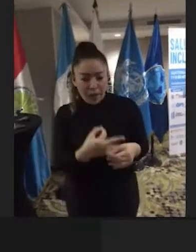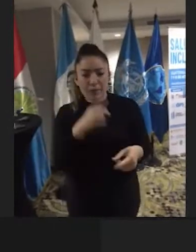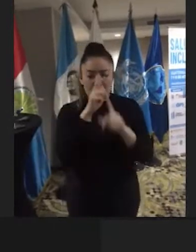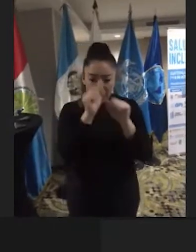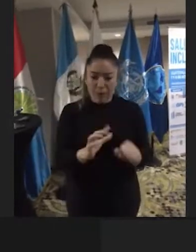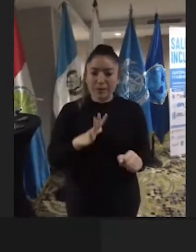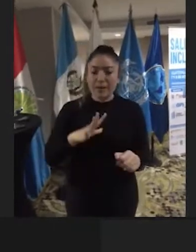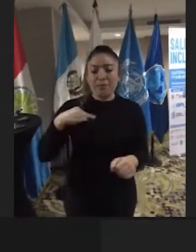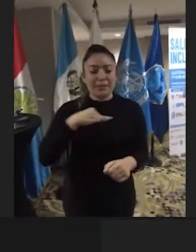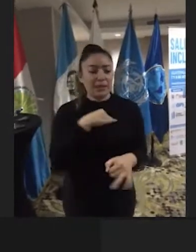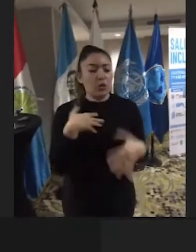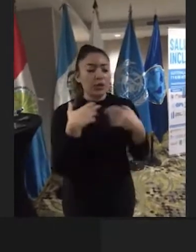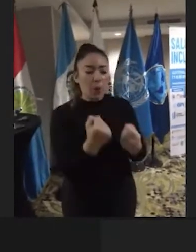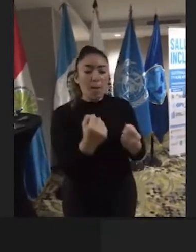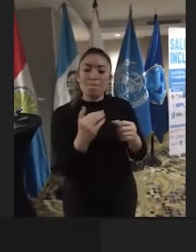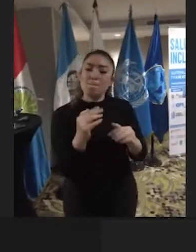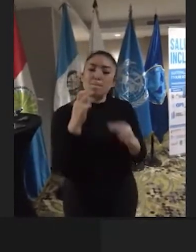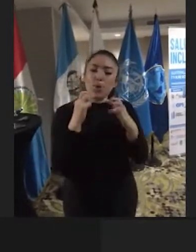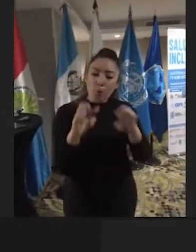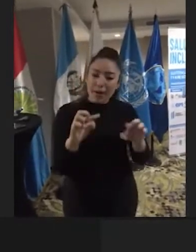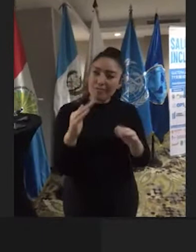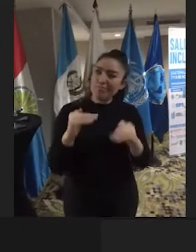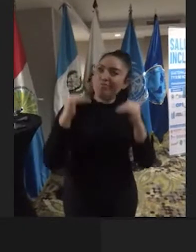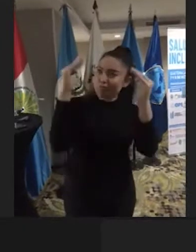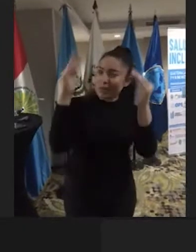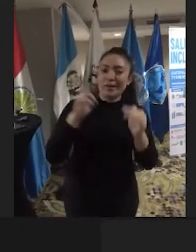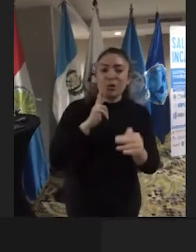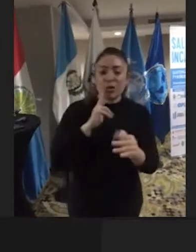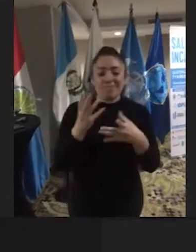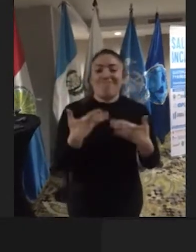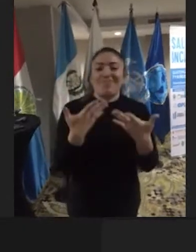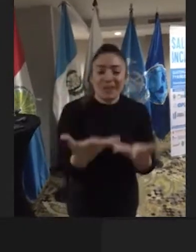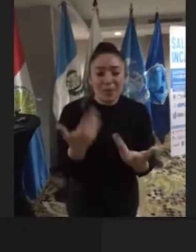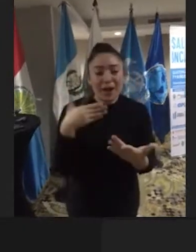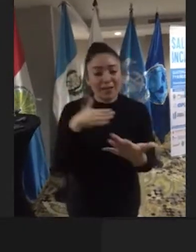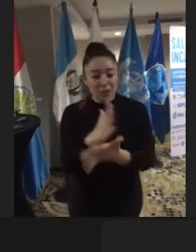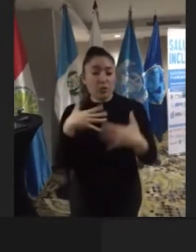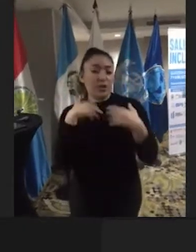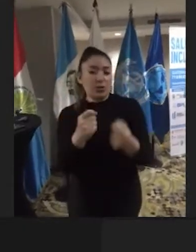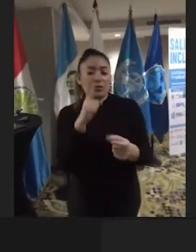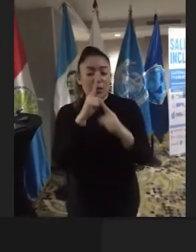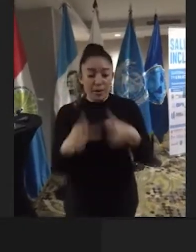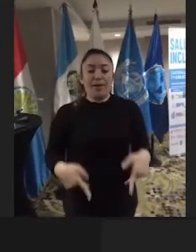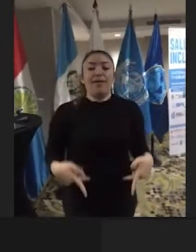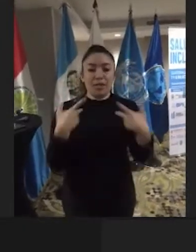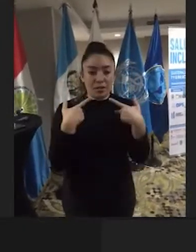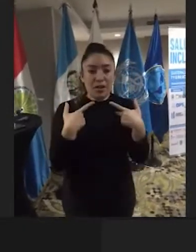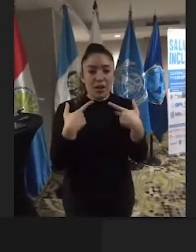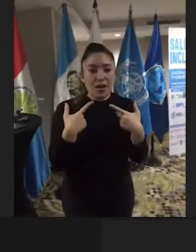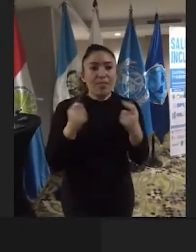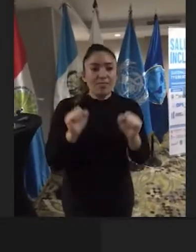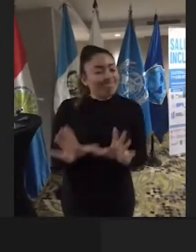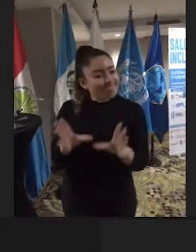Pública, que es el ente rector en materia de garantía del derecho a la salud y a la vida, de